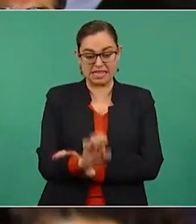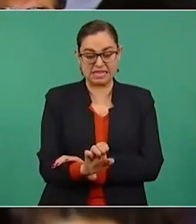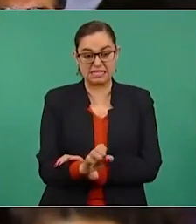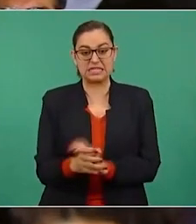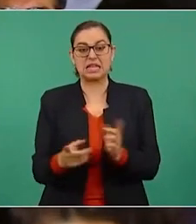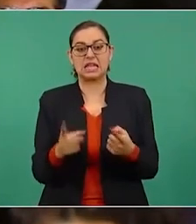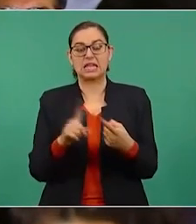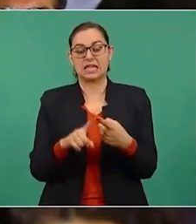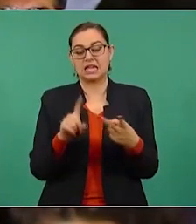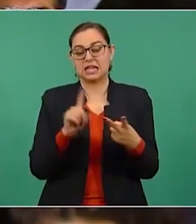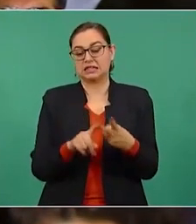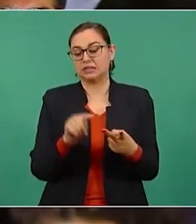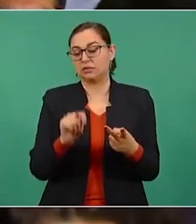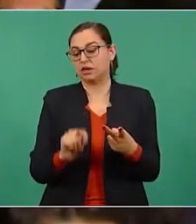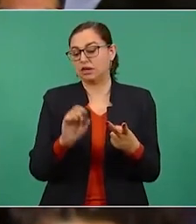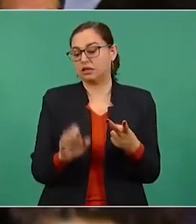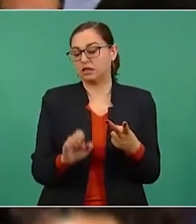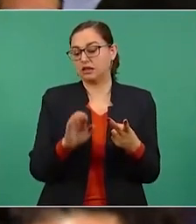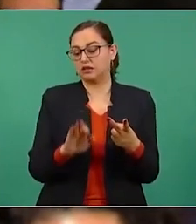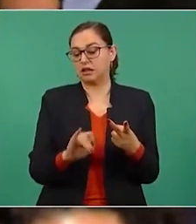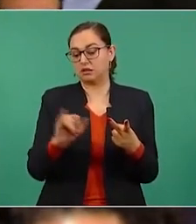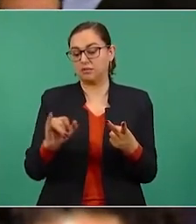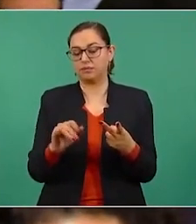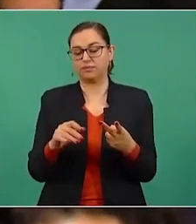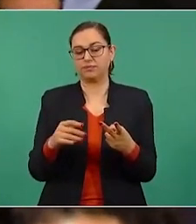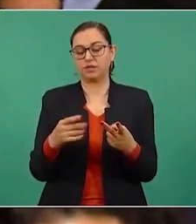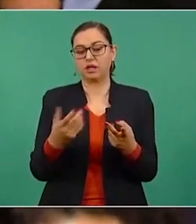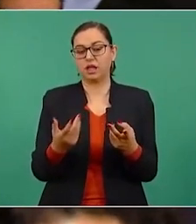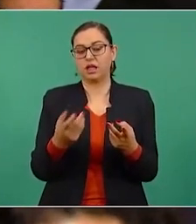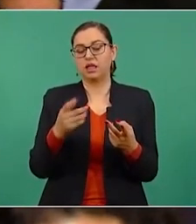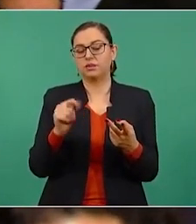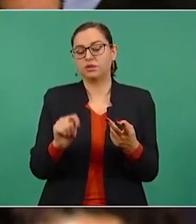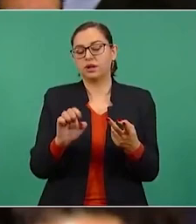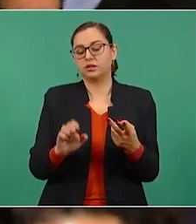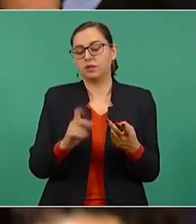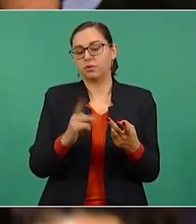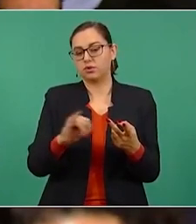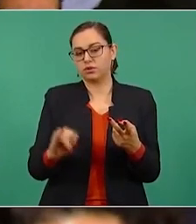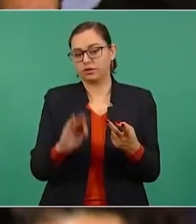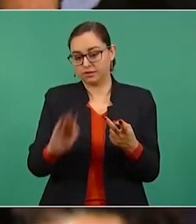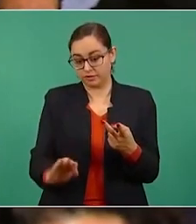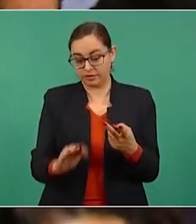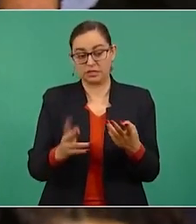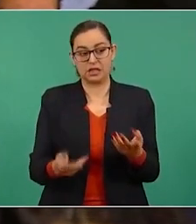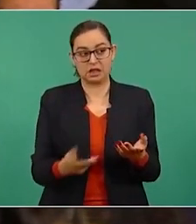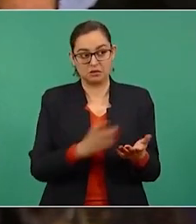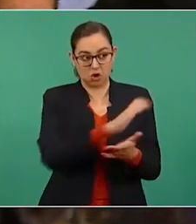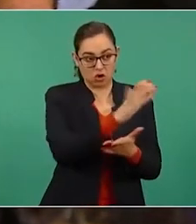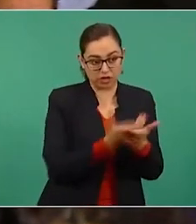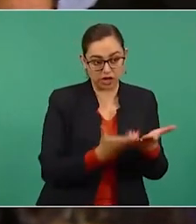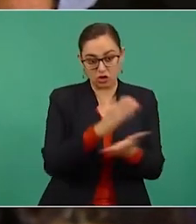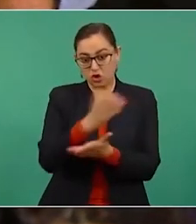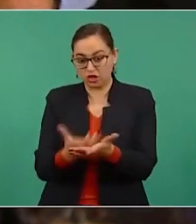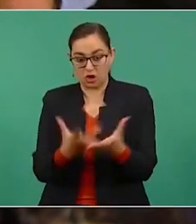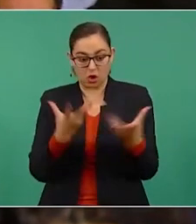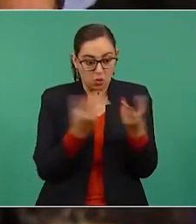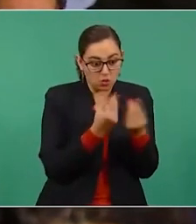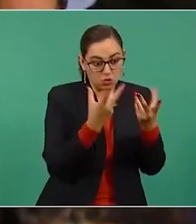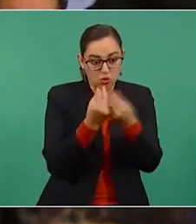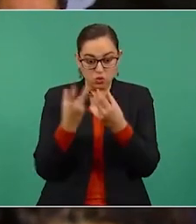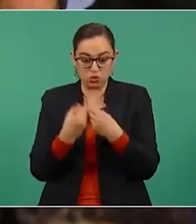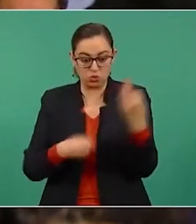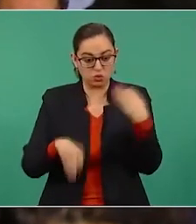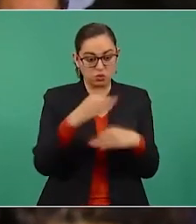con el Tribunal Electoral del Poder Judicial de la Federación. Usted mismo presentó aquí contratos que así lo comprueban. Para desbarrancar a los